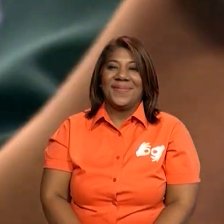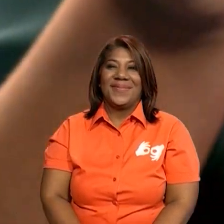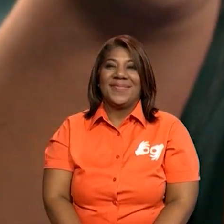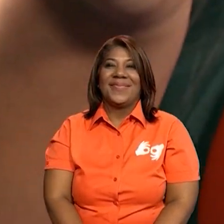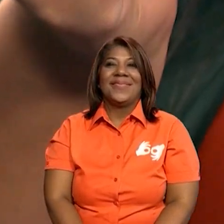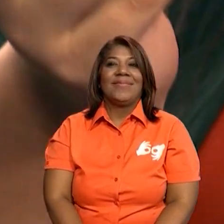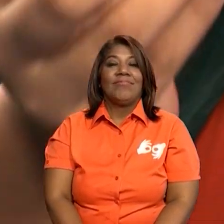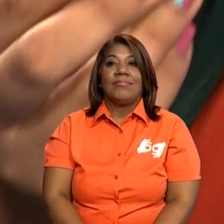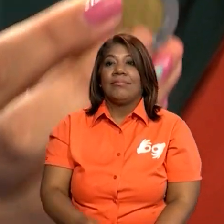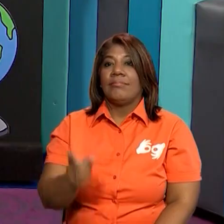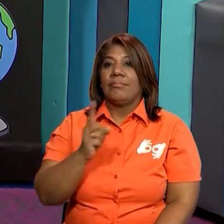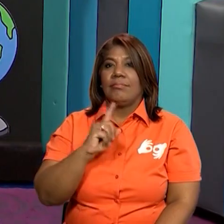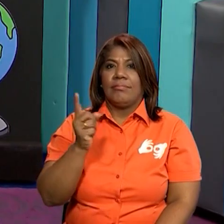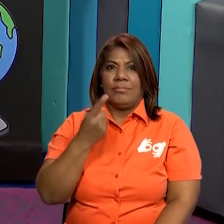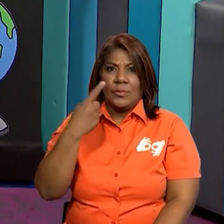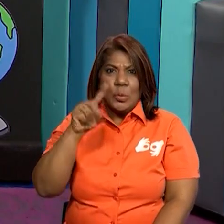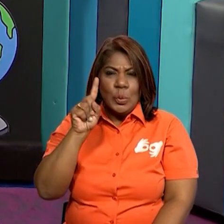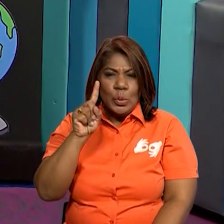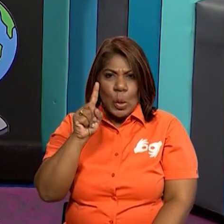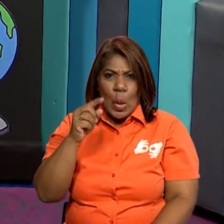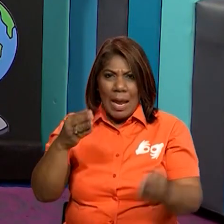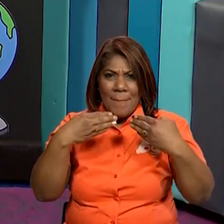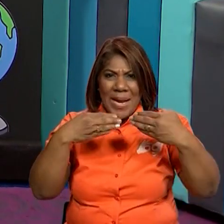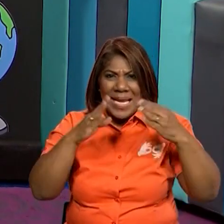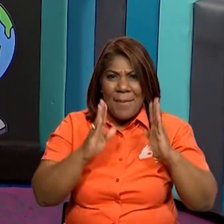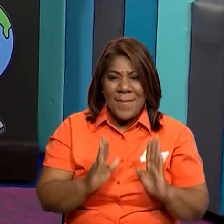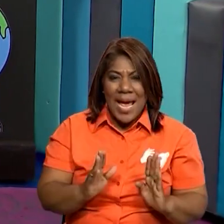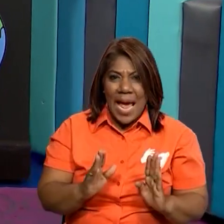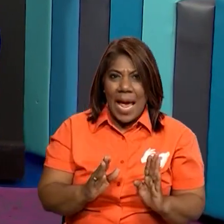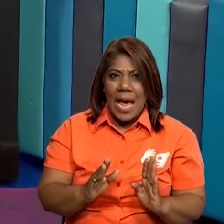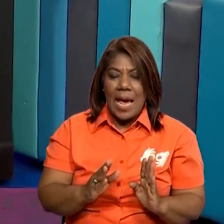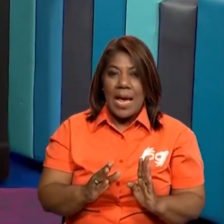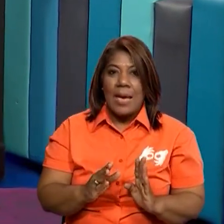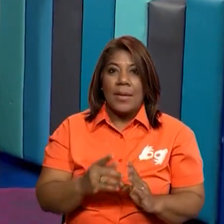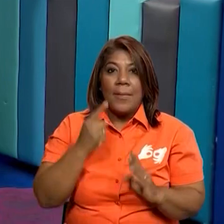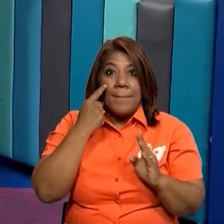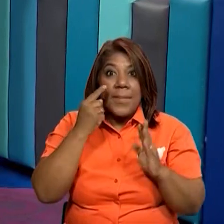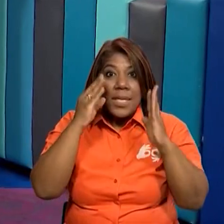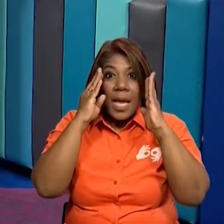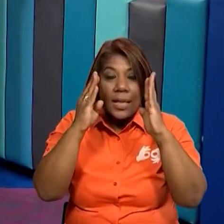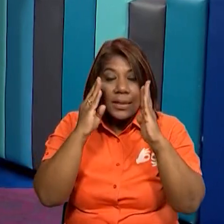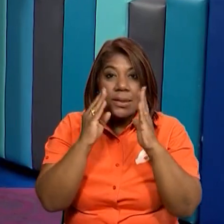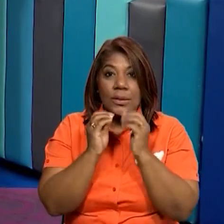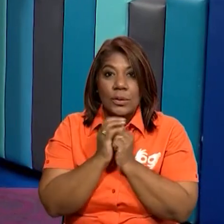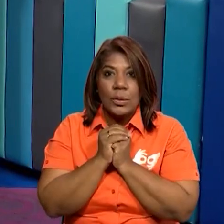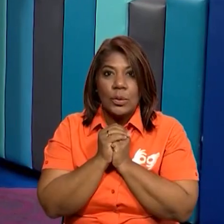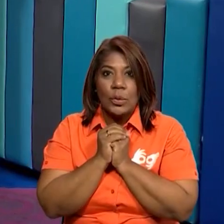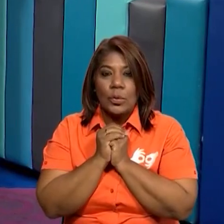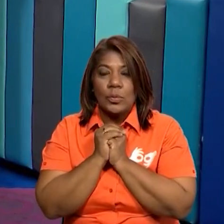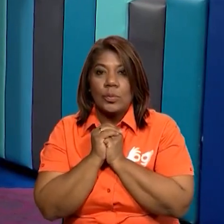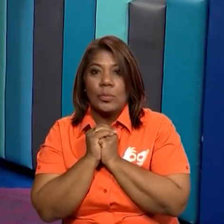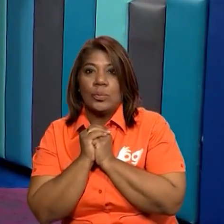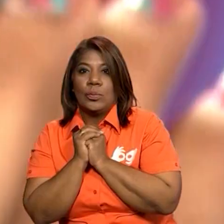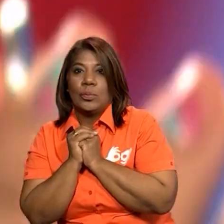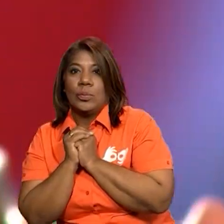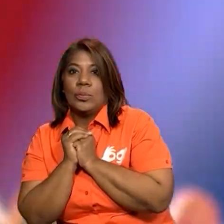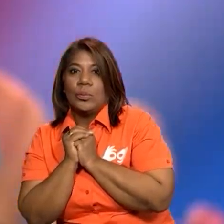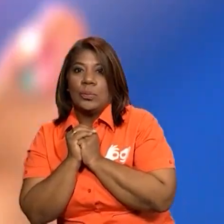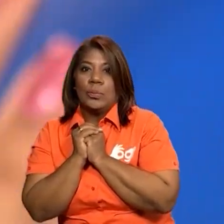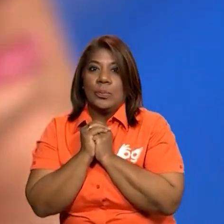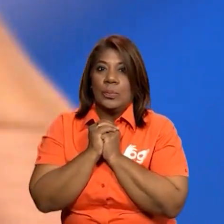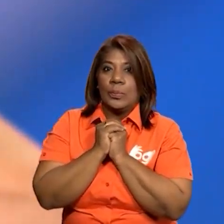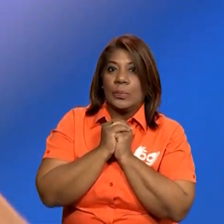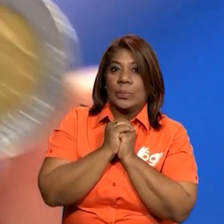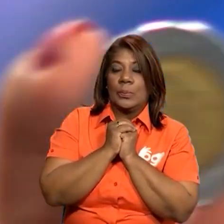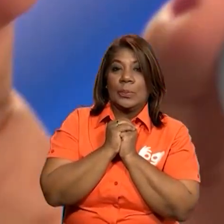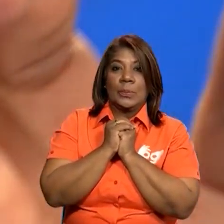¿Seguro? Es un balboa. Vamos a verlo con detenimiento. Se parece muchísimo, ¿verdad? Pero no,